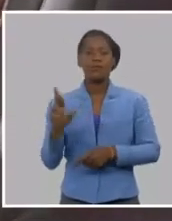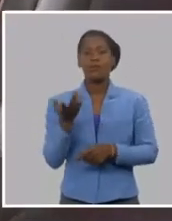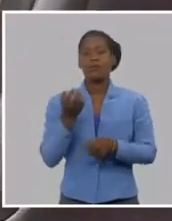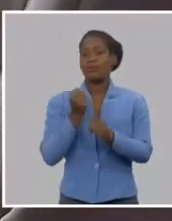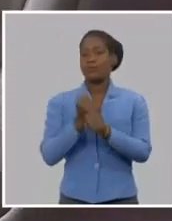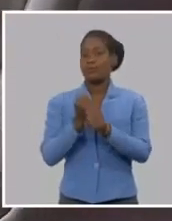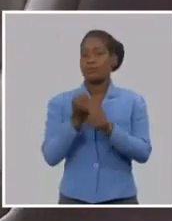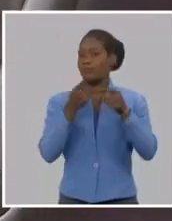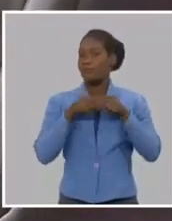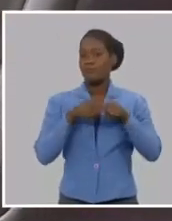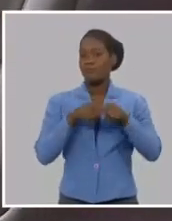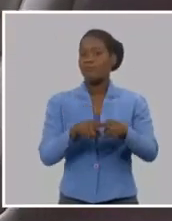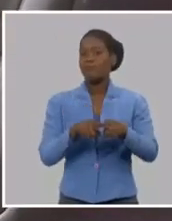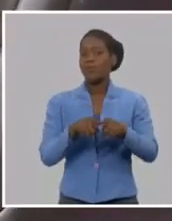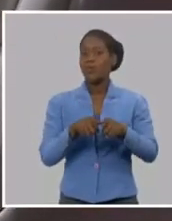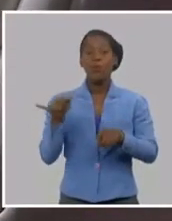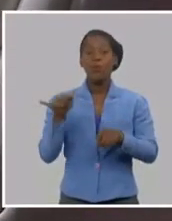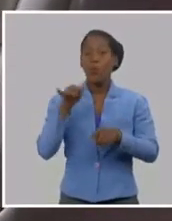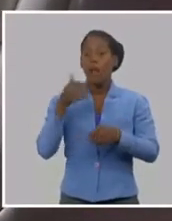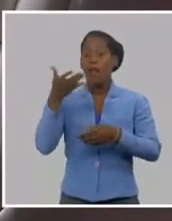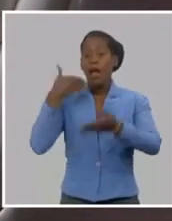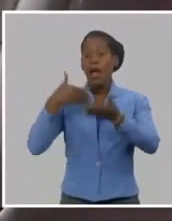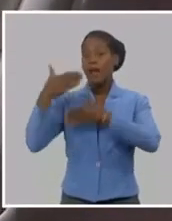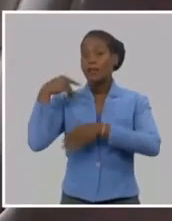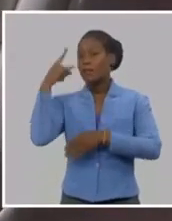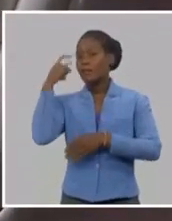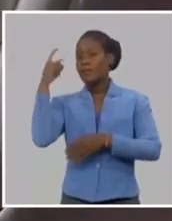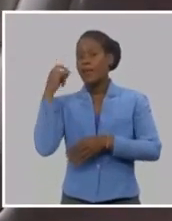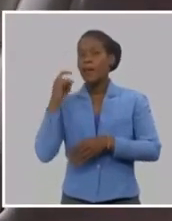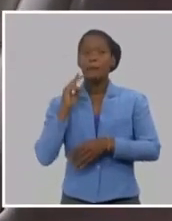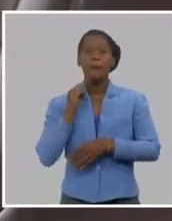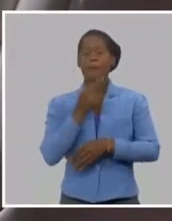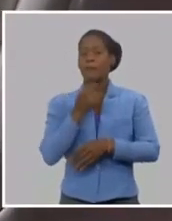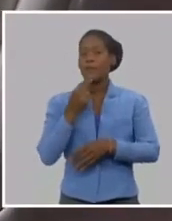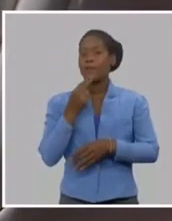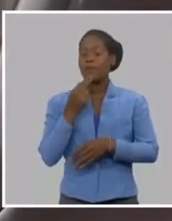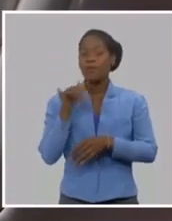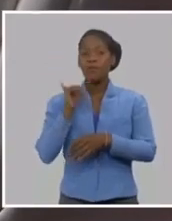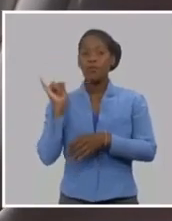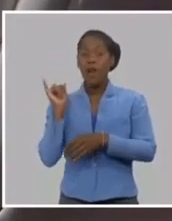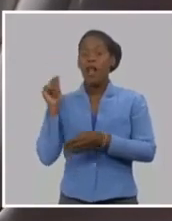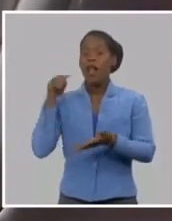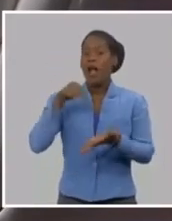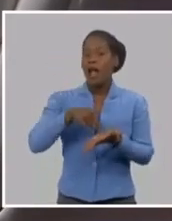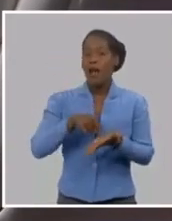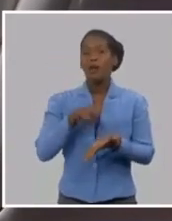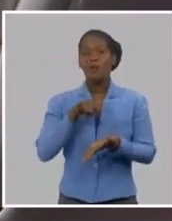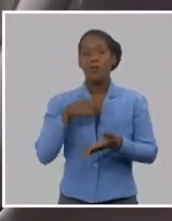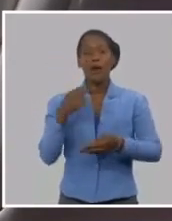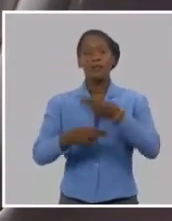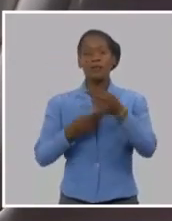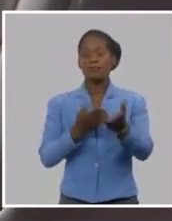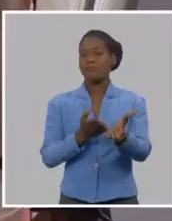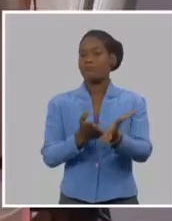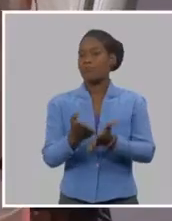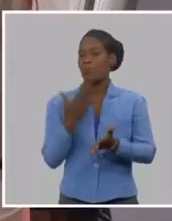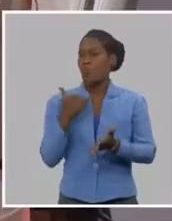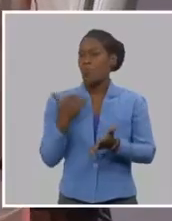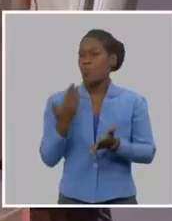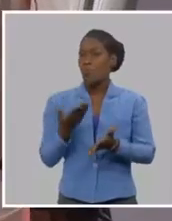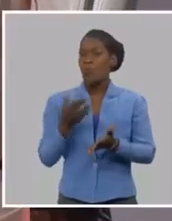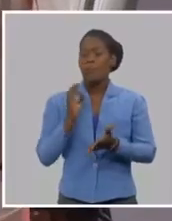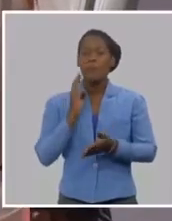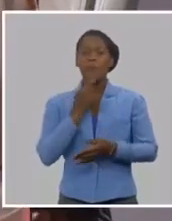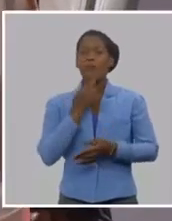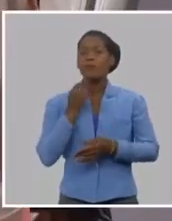todos de Martí, ¿a quién convocaba? ¿A quiénes convocaba Martí? ¿A quiénes incluía en ese con todos y para el bien de todos? Bueno, era una convocatoria amplia,